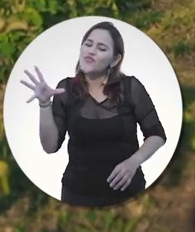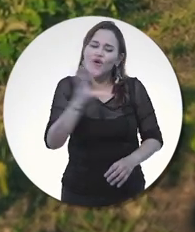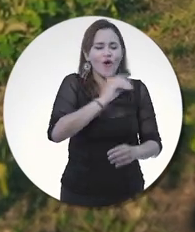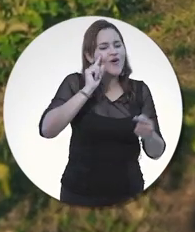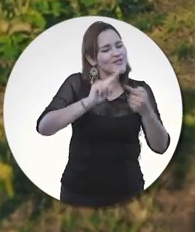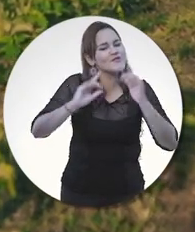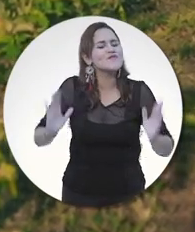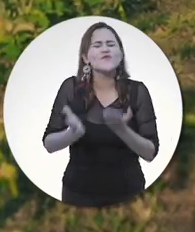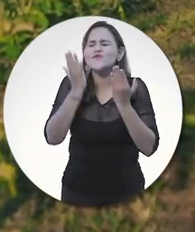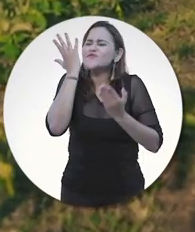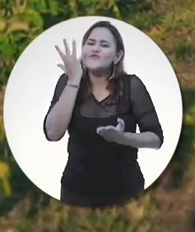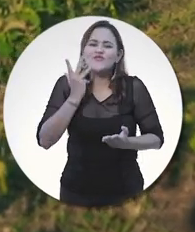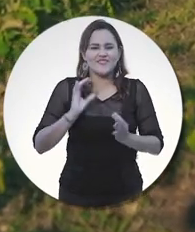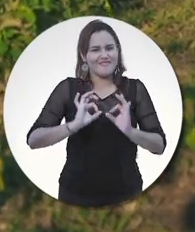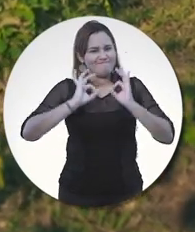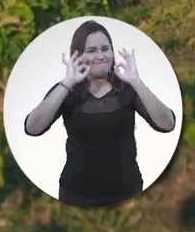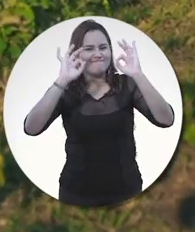todos el ser mejores cada día.